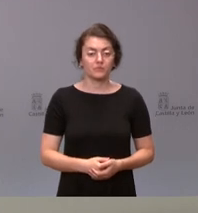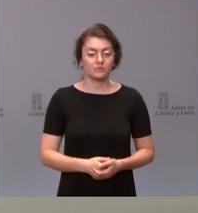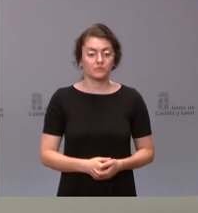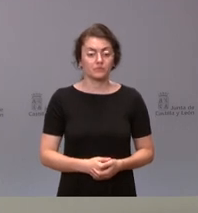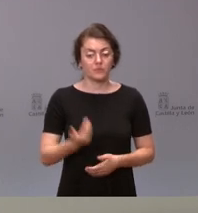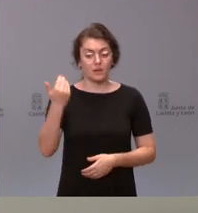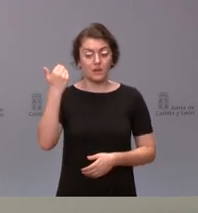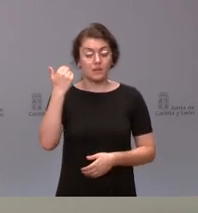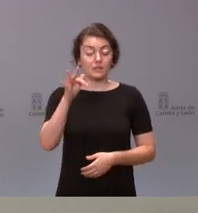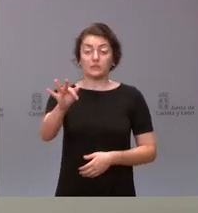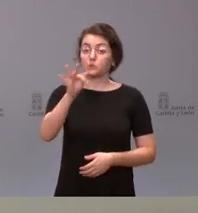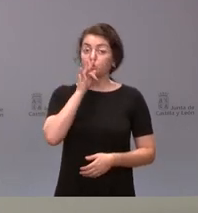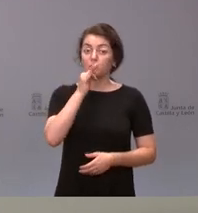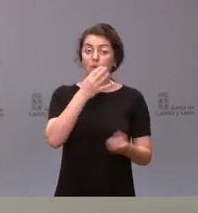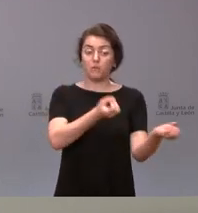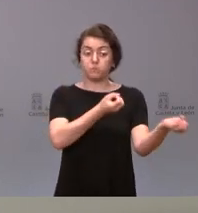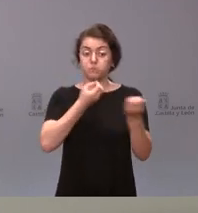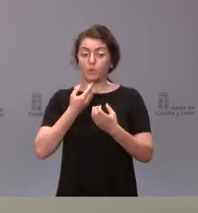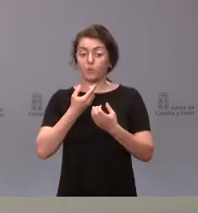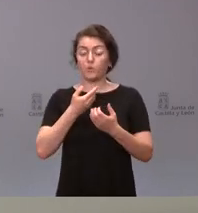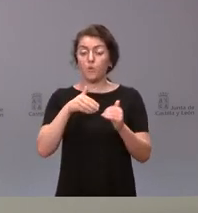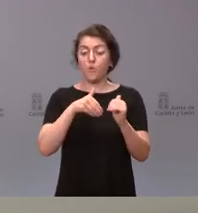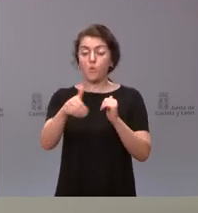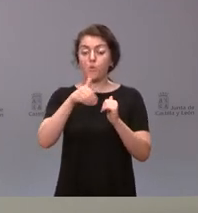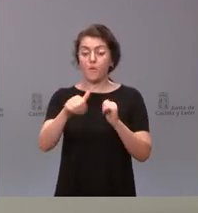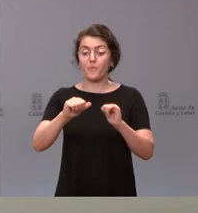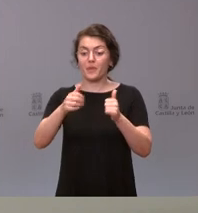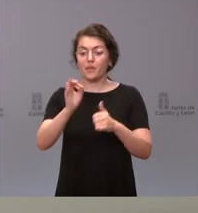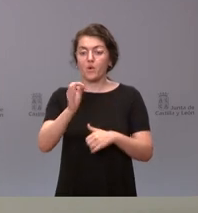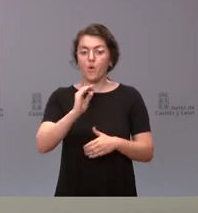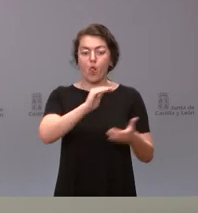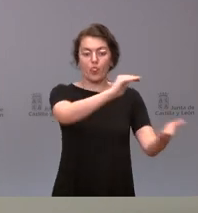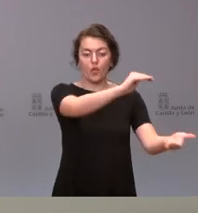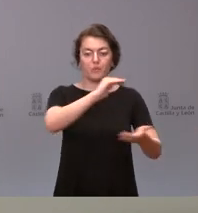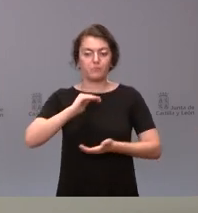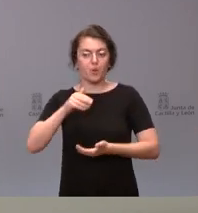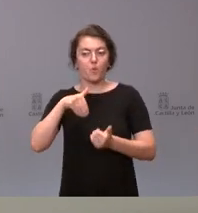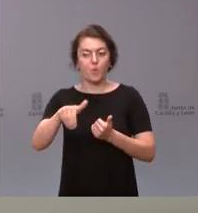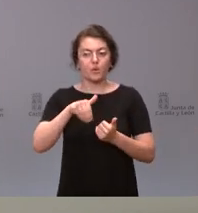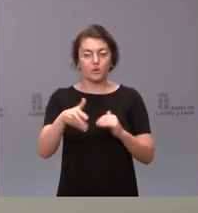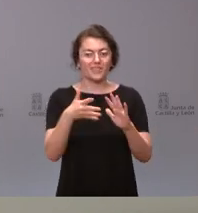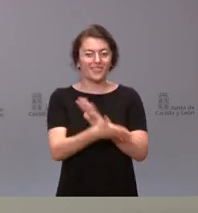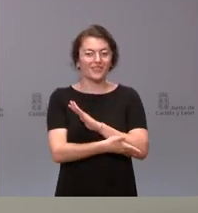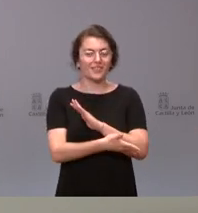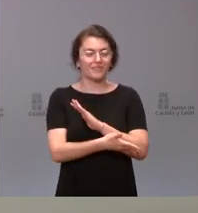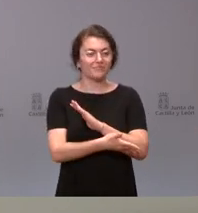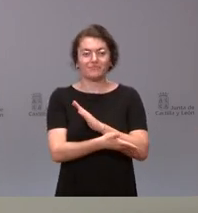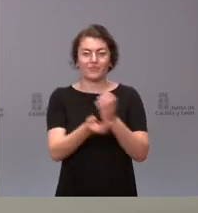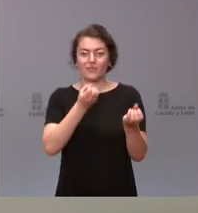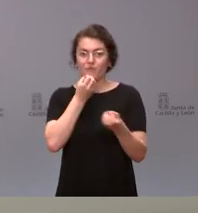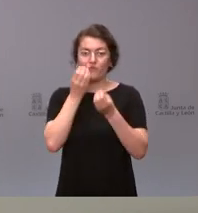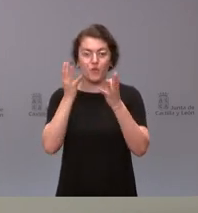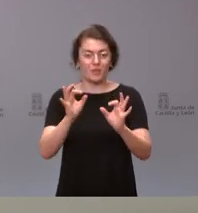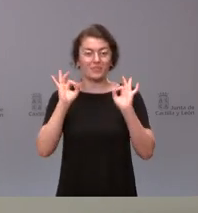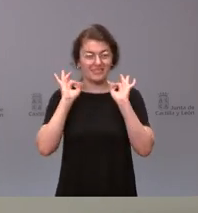ha comunicado cuándo comenzaría ni cuándo vamos a recibir esta dosis y, por tanto, no les puedo dar una información precisa del